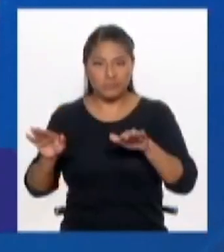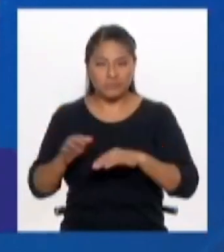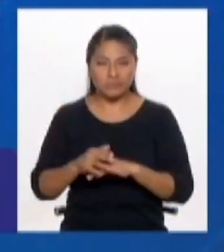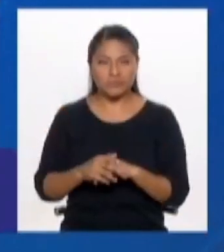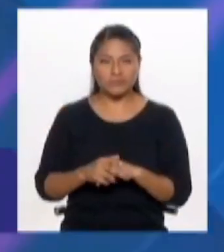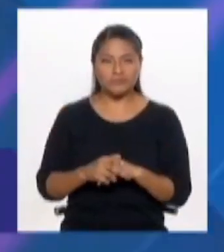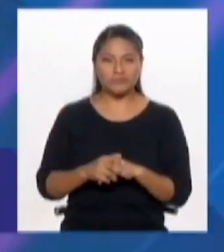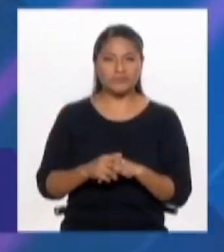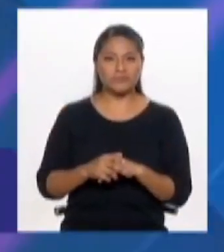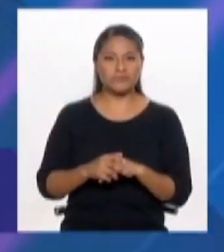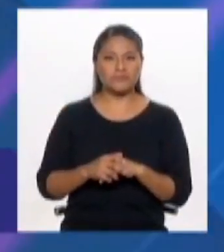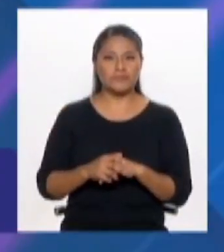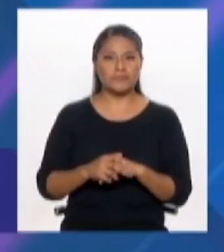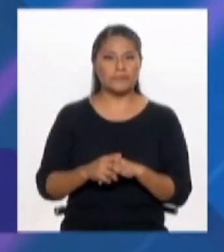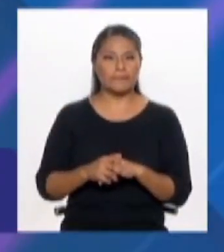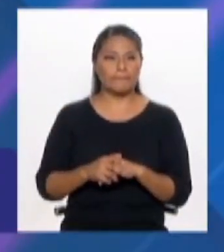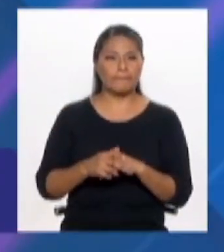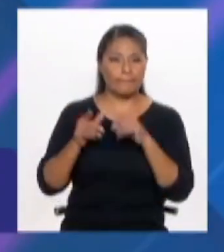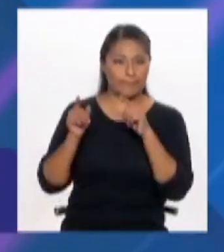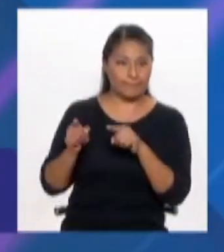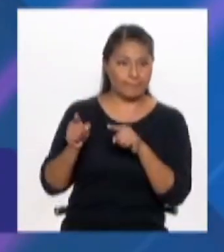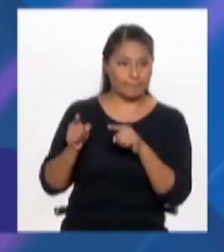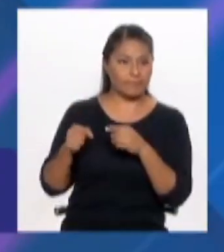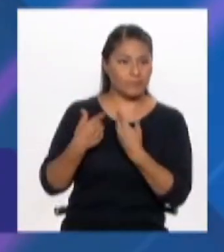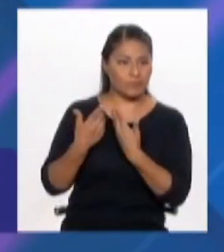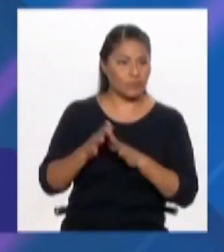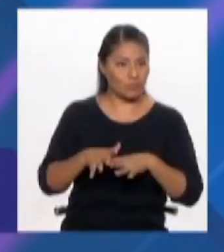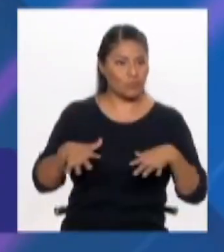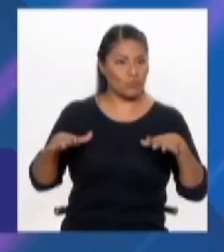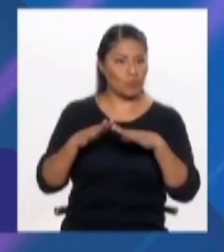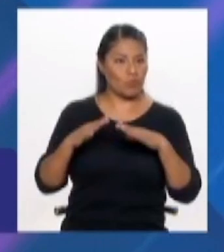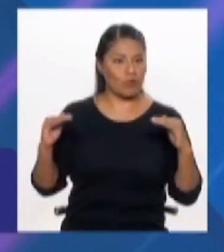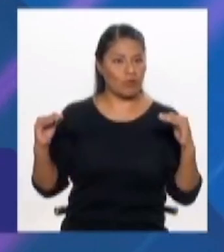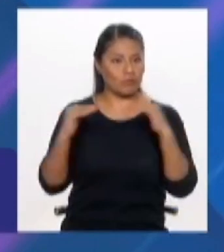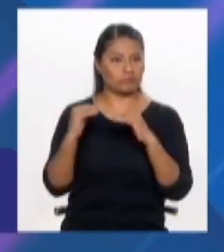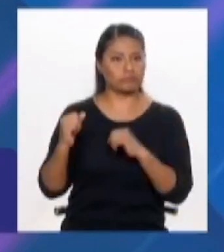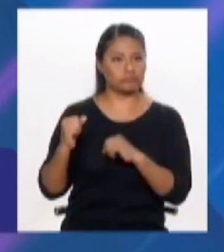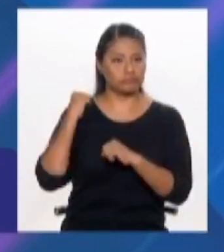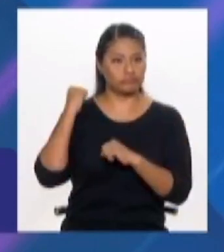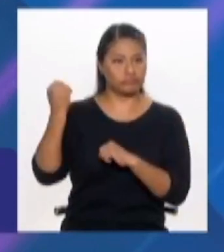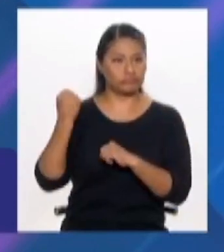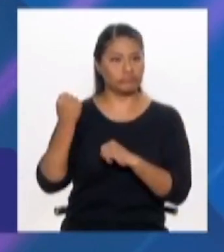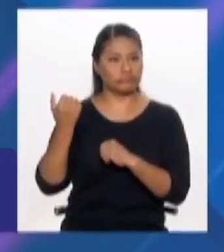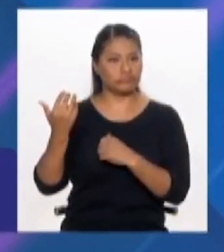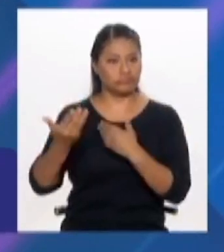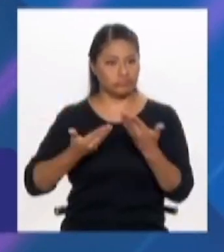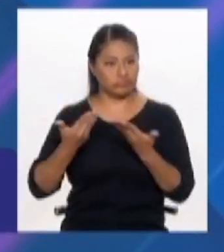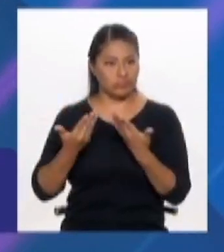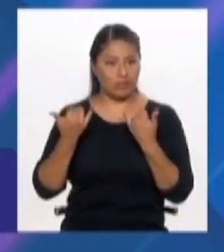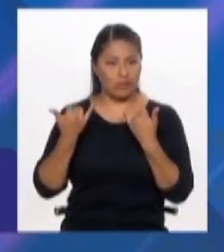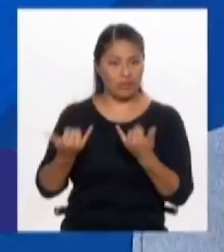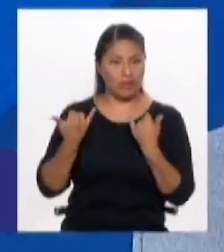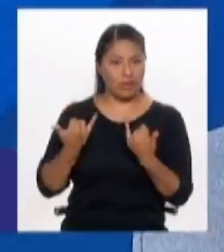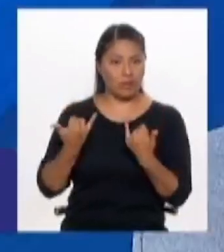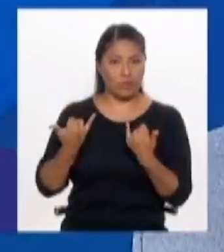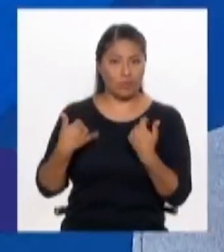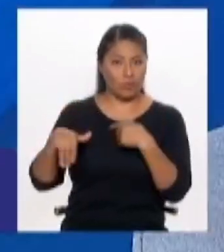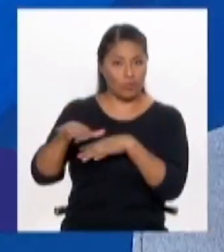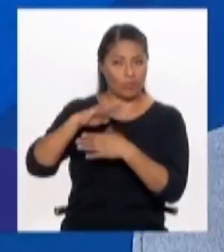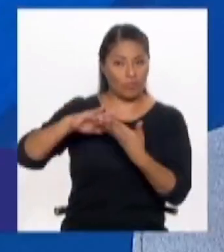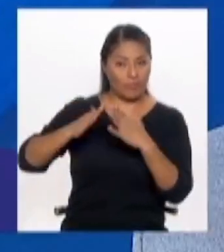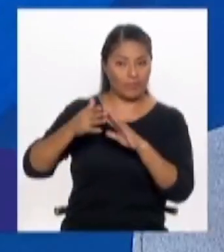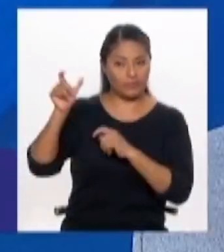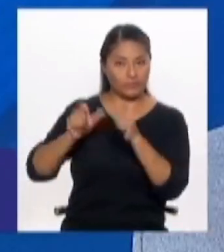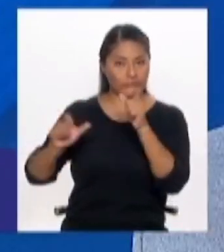Ahora, Luis, tú decías que dentro de esta descripción de una democracia frágil, la ciudadanía no interviene mucho en la